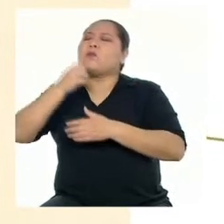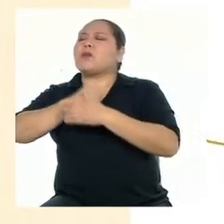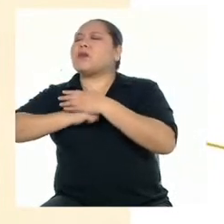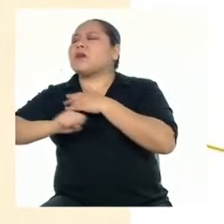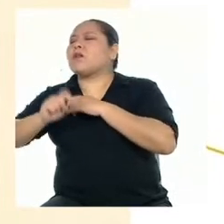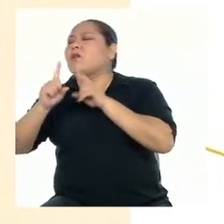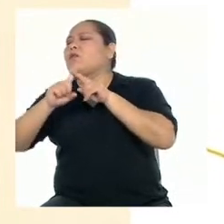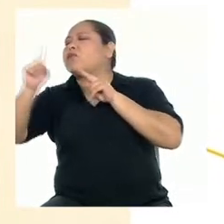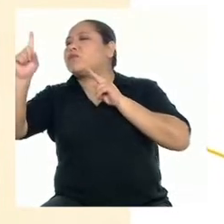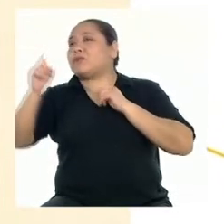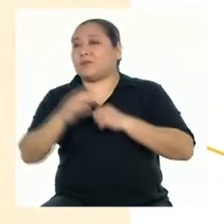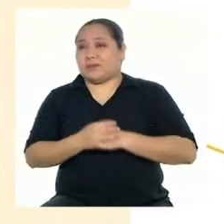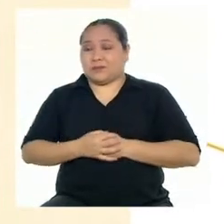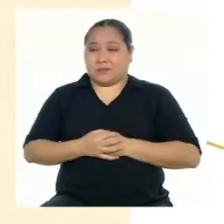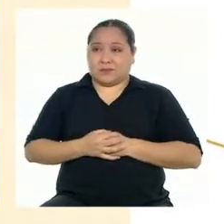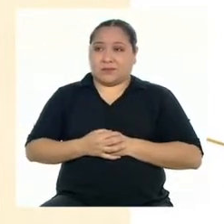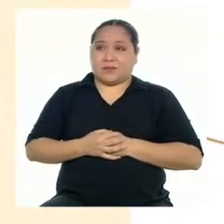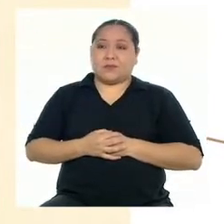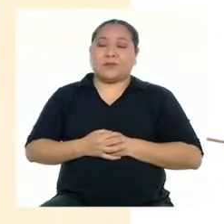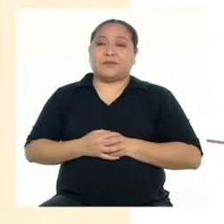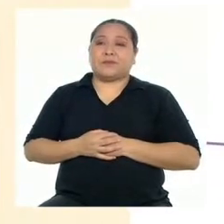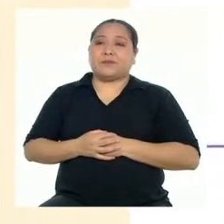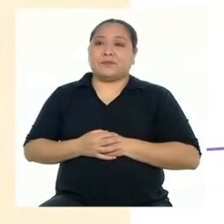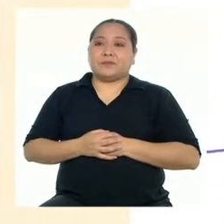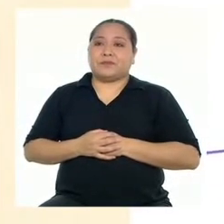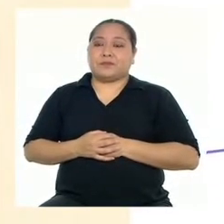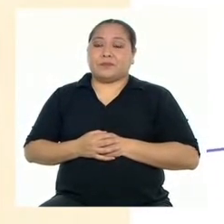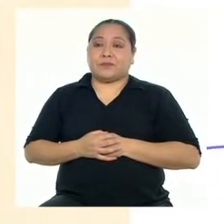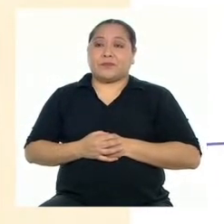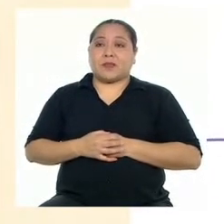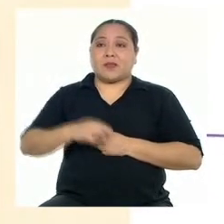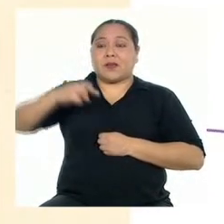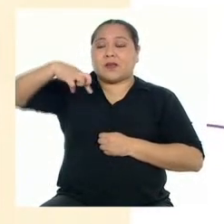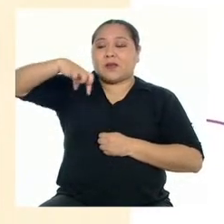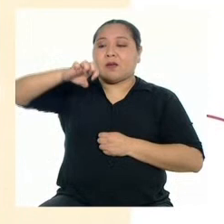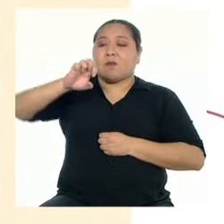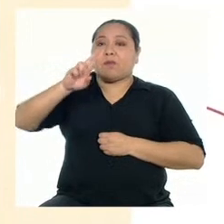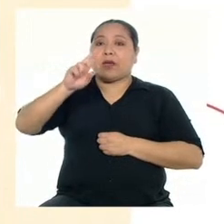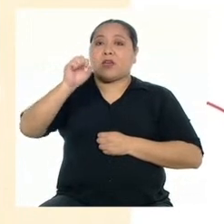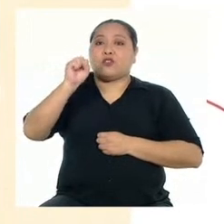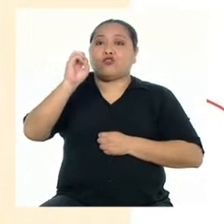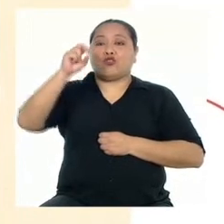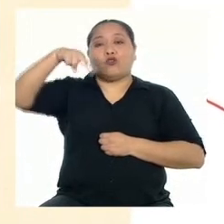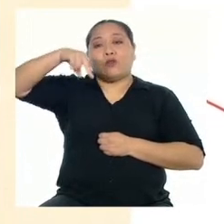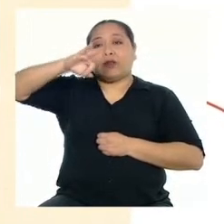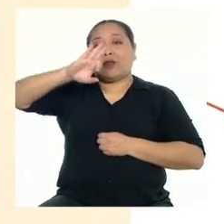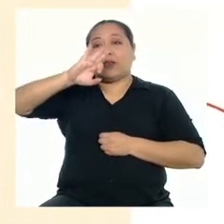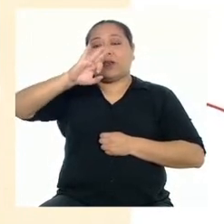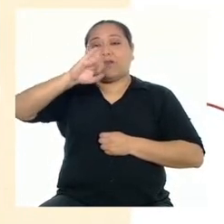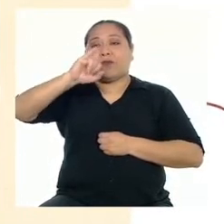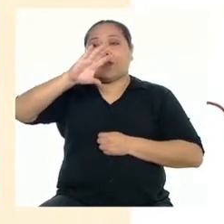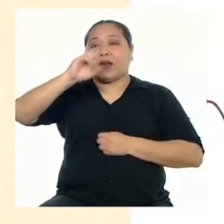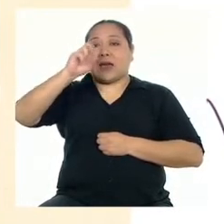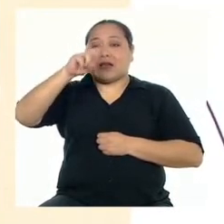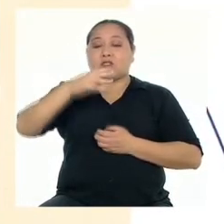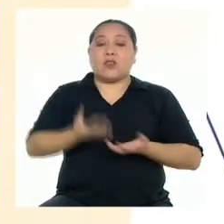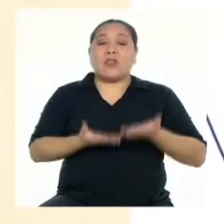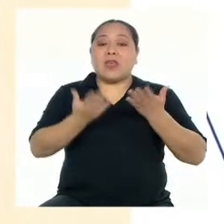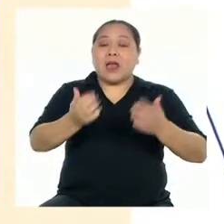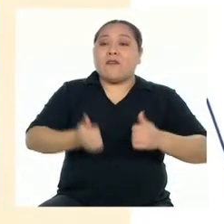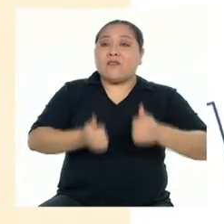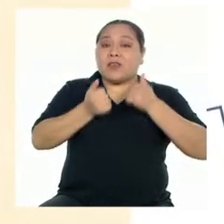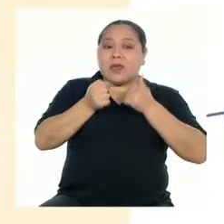Verso de Matilde Real de González. La personificación consiste en atribuirle vida a